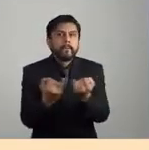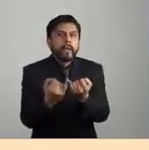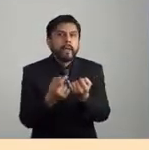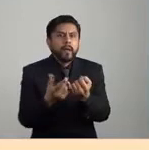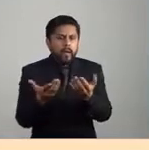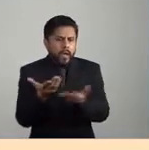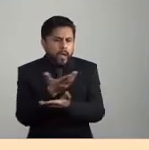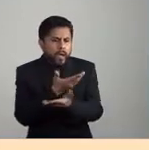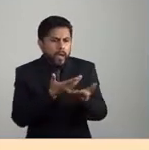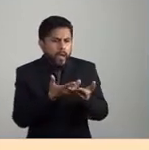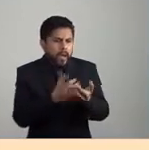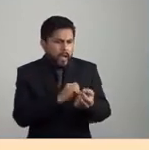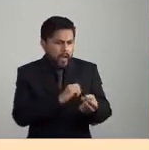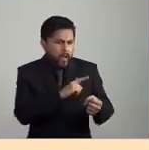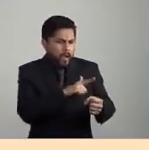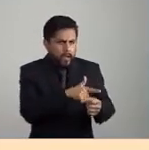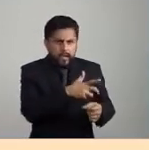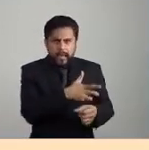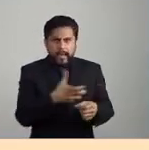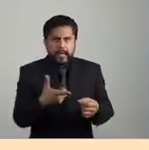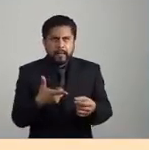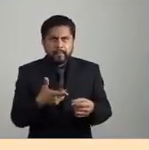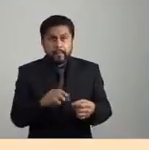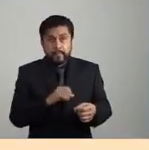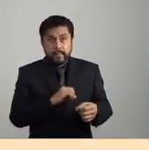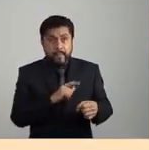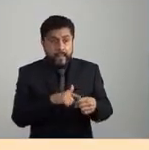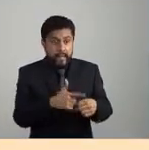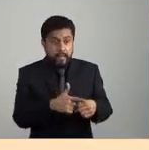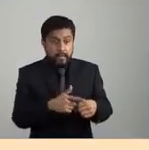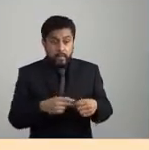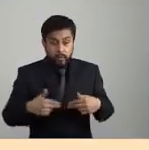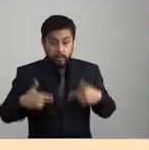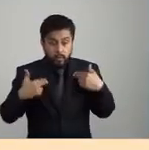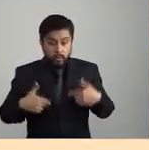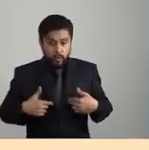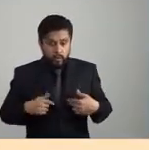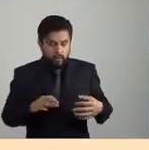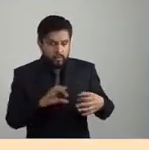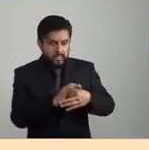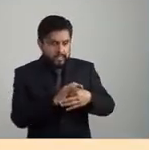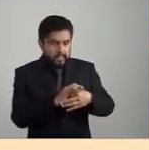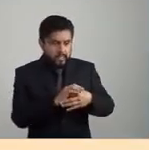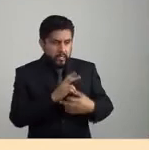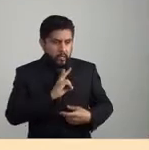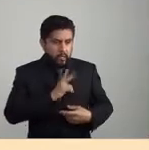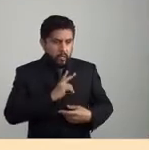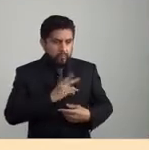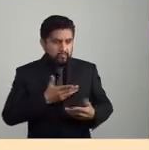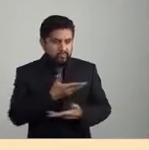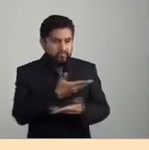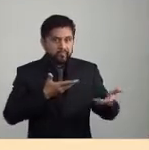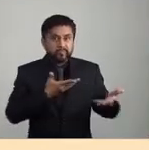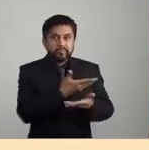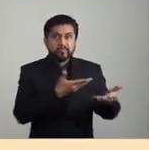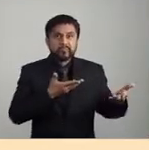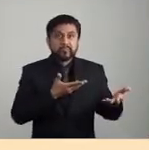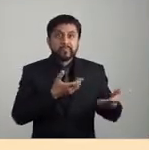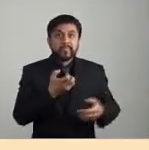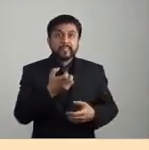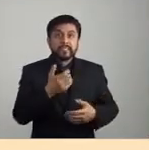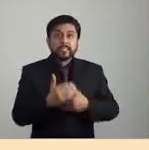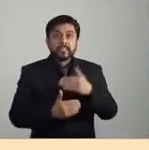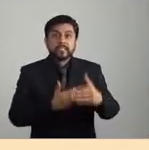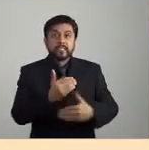las relaciones simbióticas y parasitarias de estas especies a los humanos. Y se produjo un fenómeno de lo que